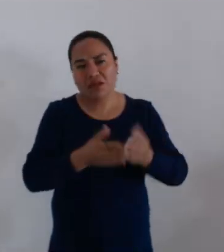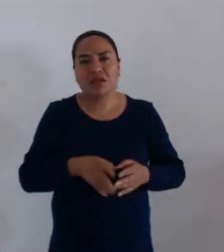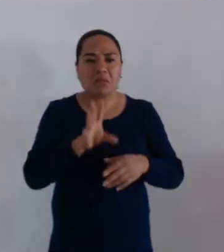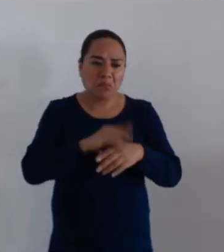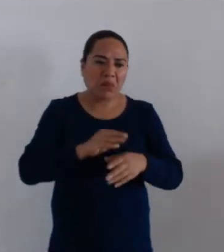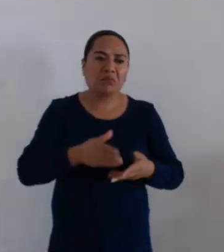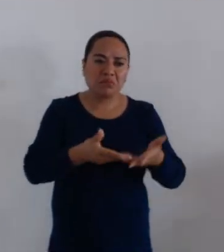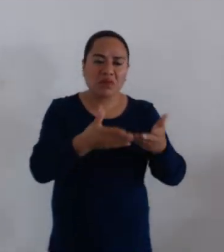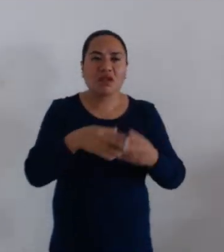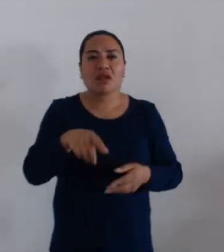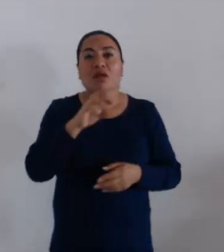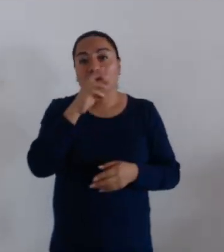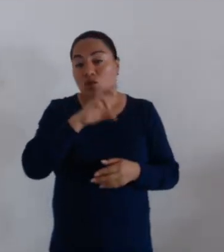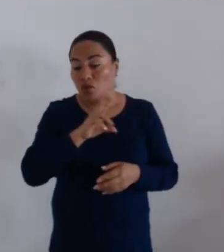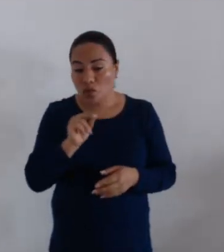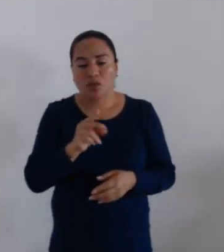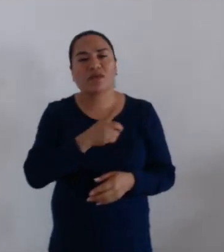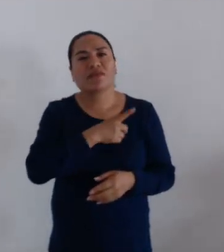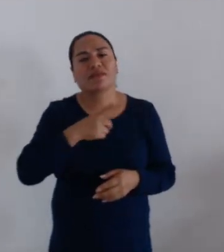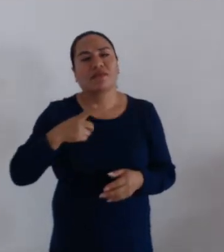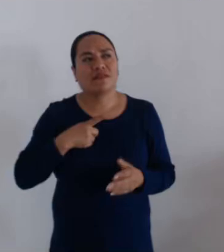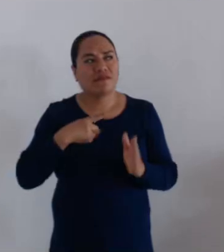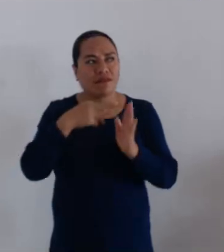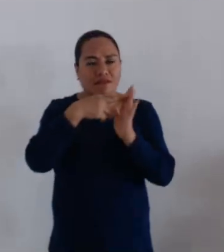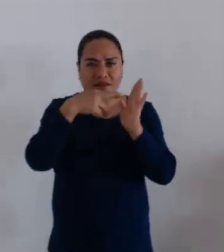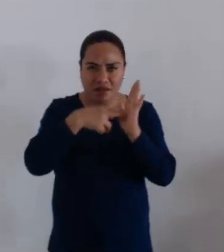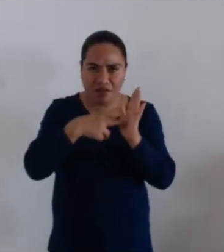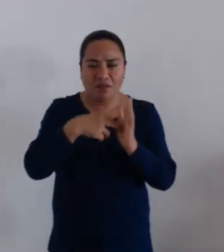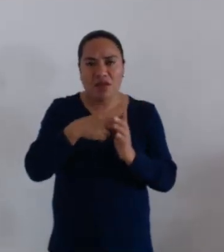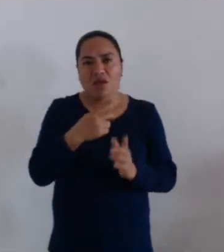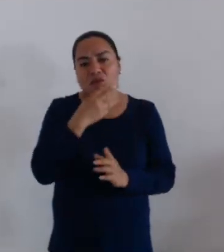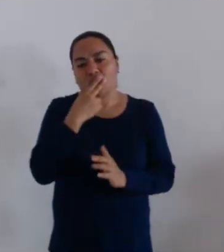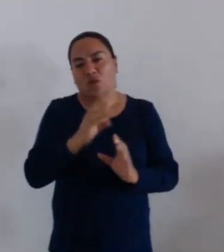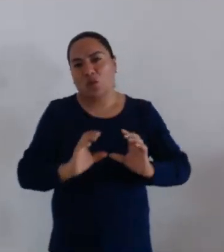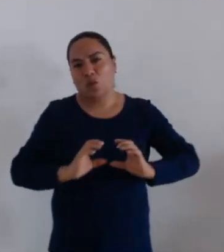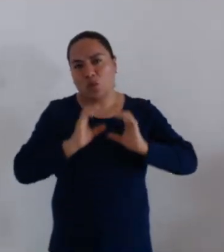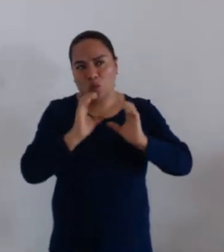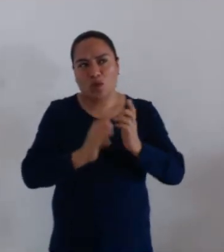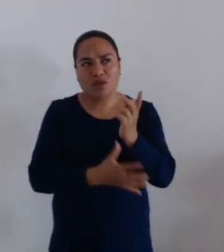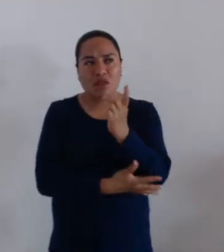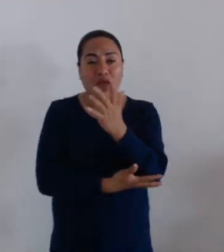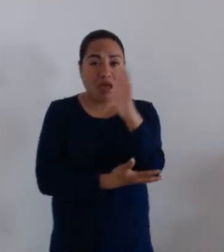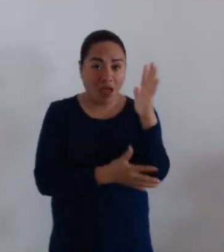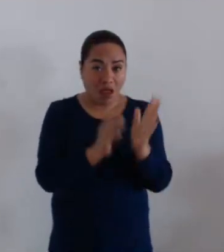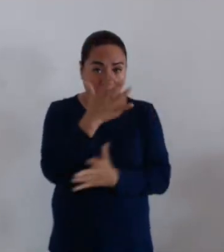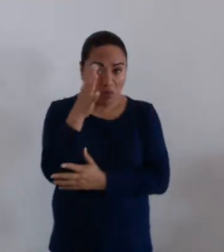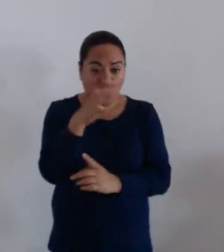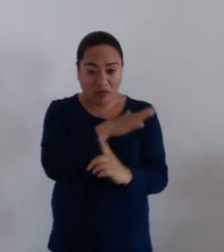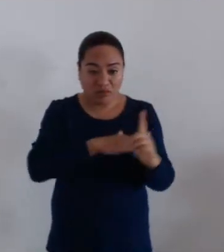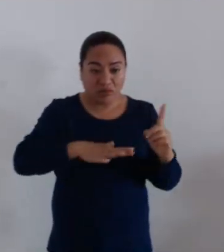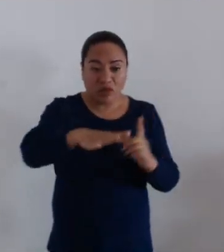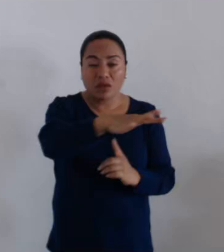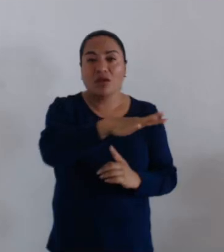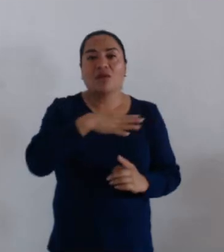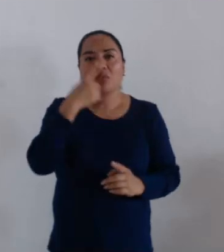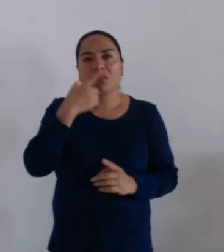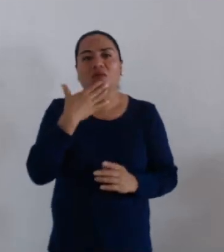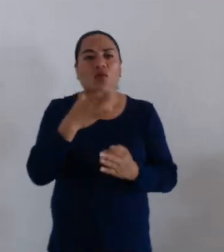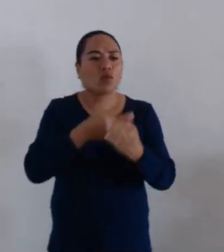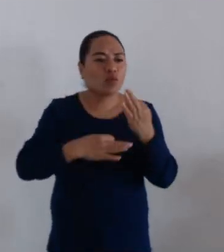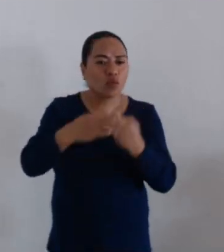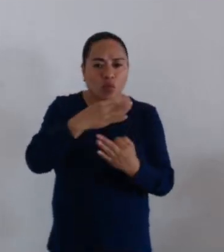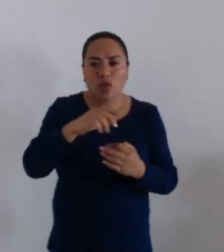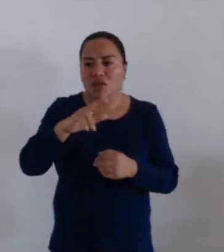bases para reglamentar cuidando no sólo el medio ambiente y armonizándolo con el